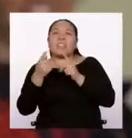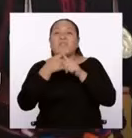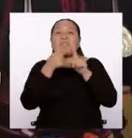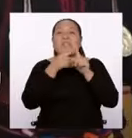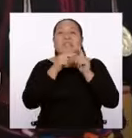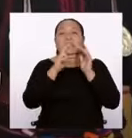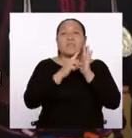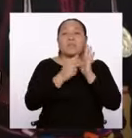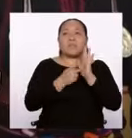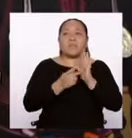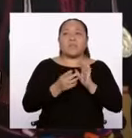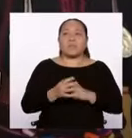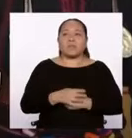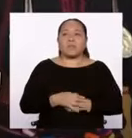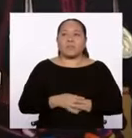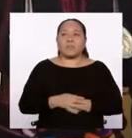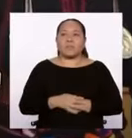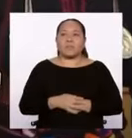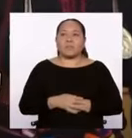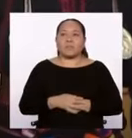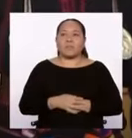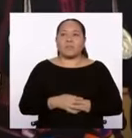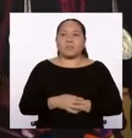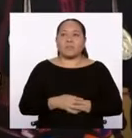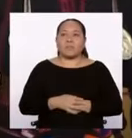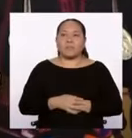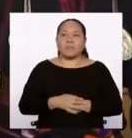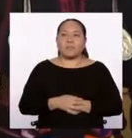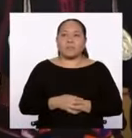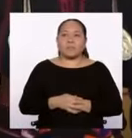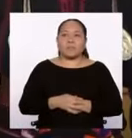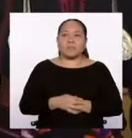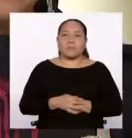Mamá es madre.